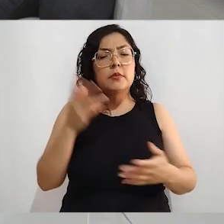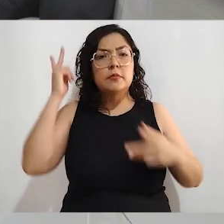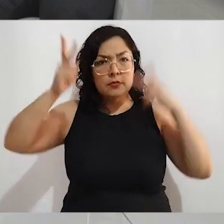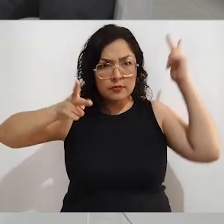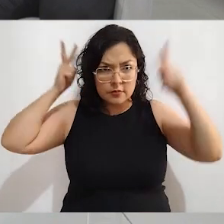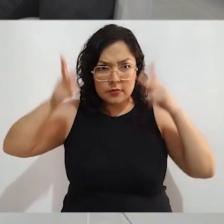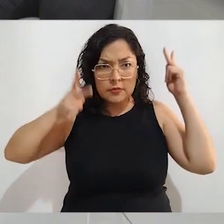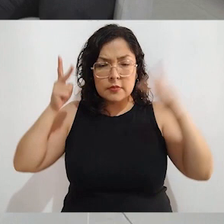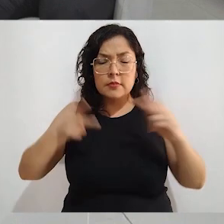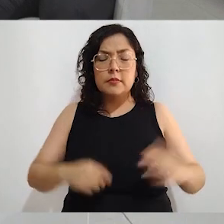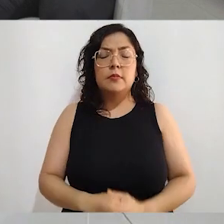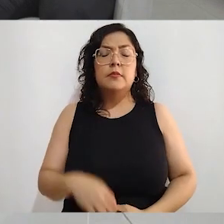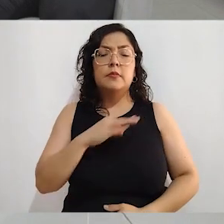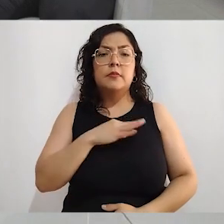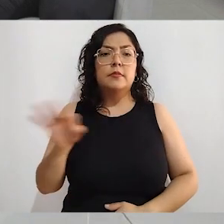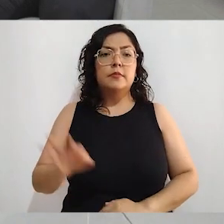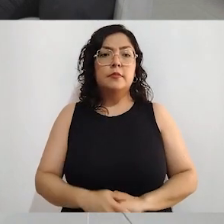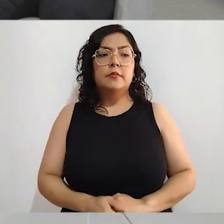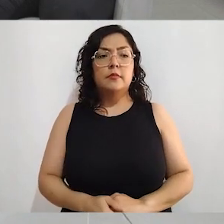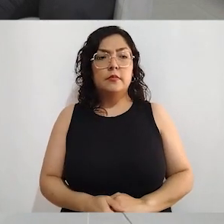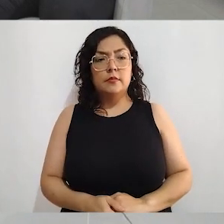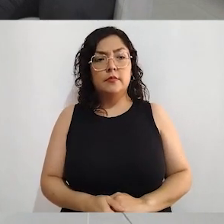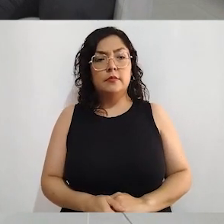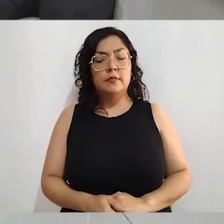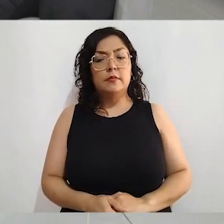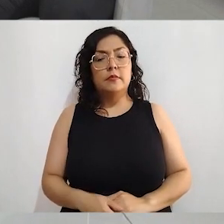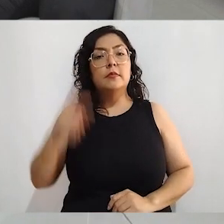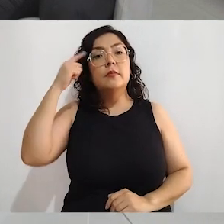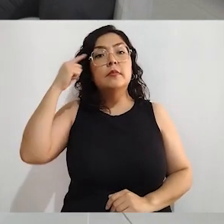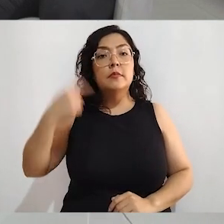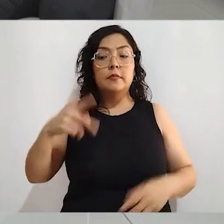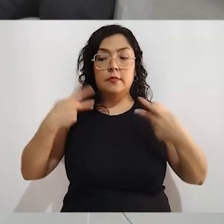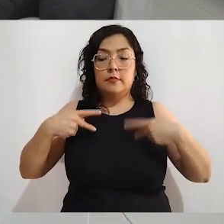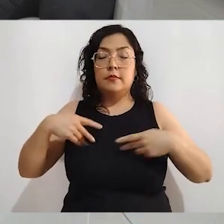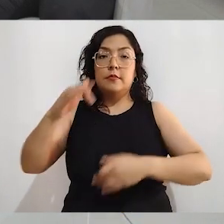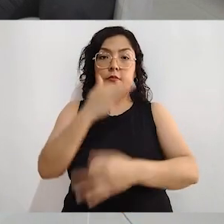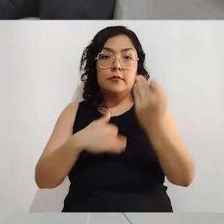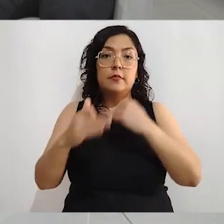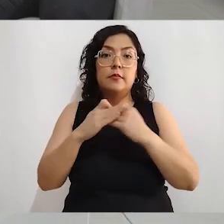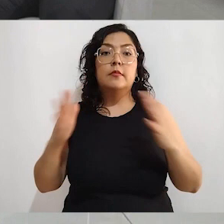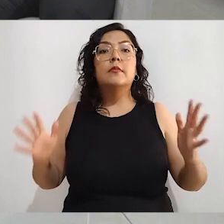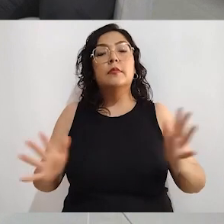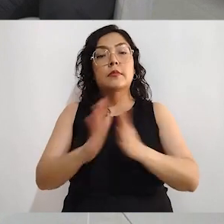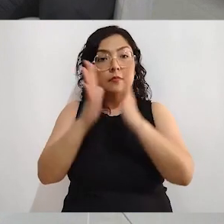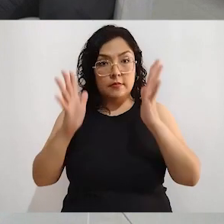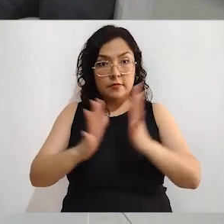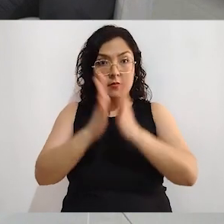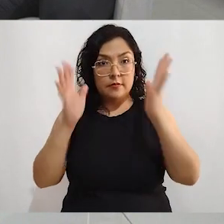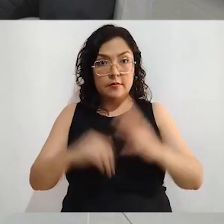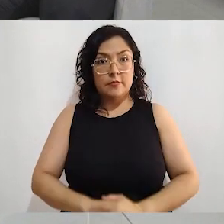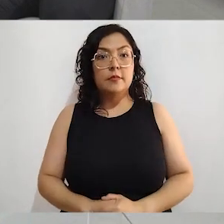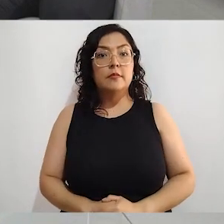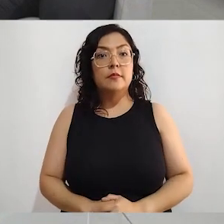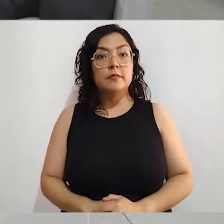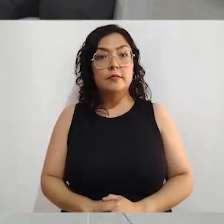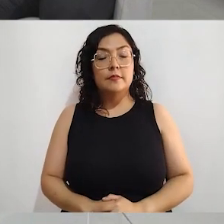ambas instituciones, tenemos la información bien importante. Es otra forma de que la ciudadanía también pueda participar. Entonces, recuerden que tenemos